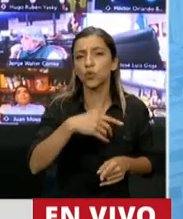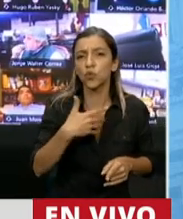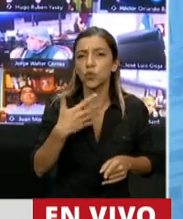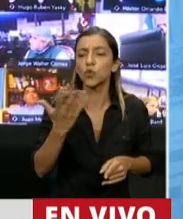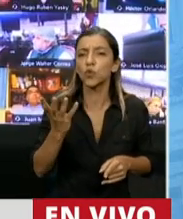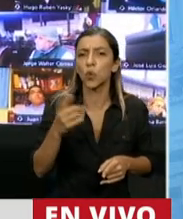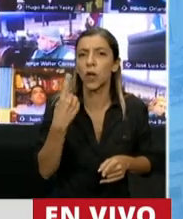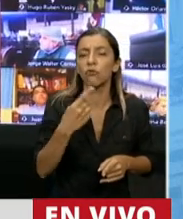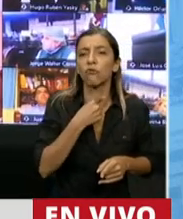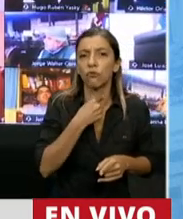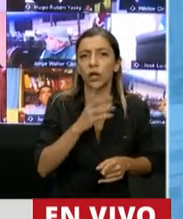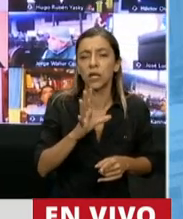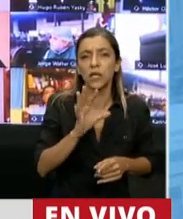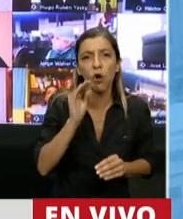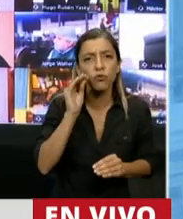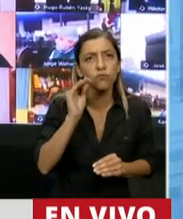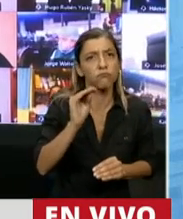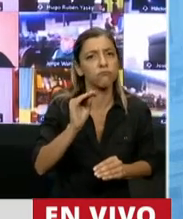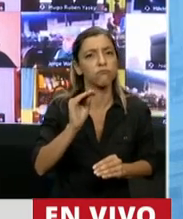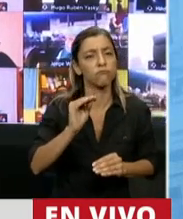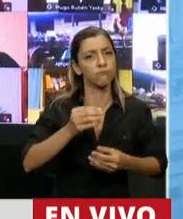en el mapa y creo que lo hemos logrado.